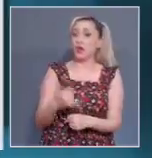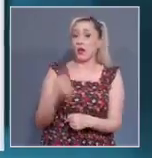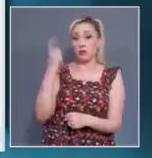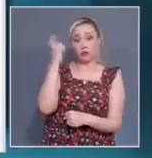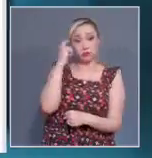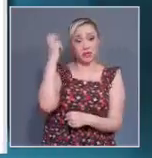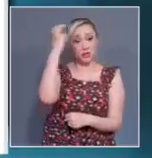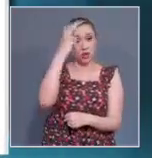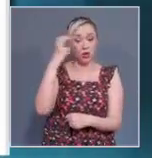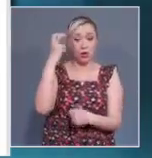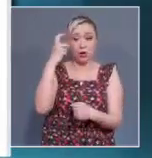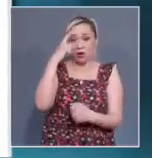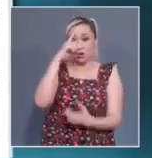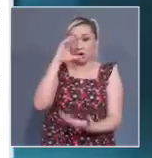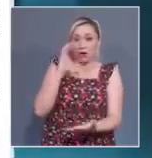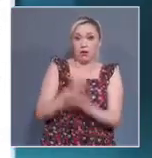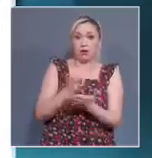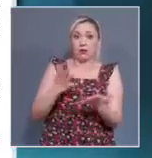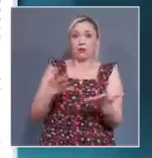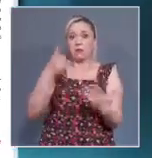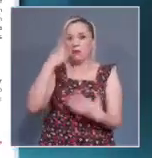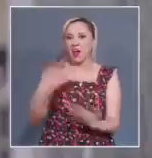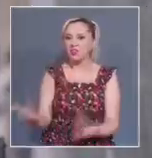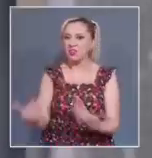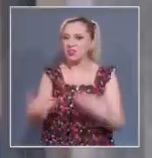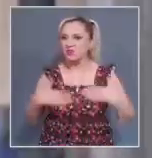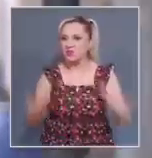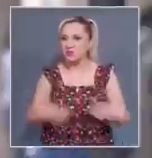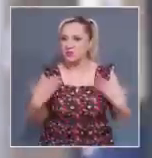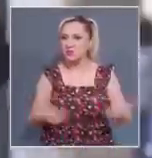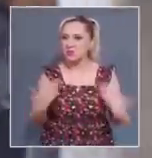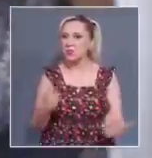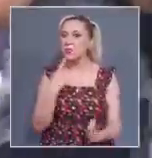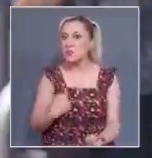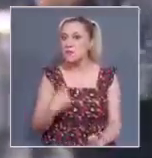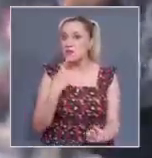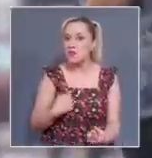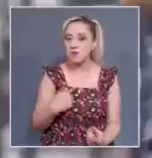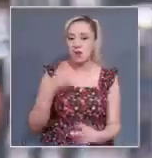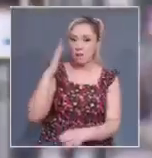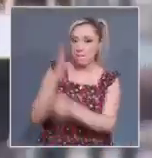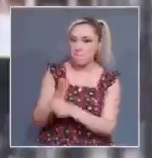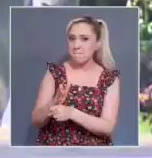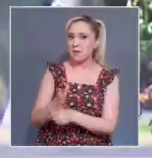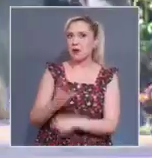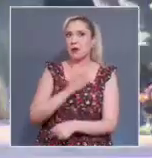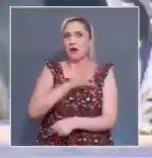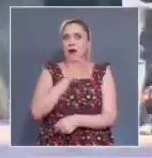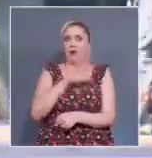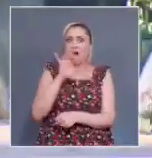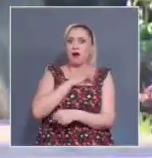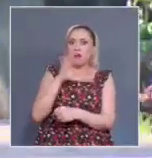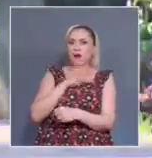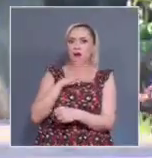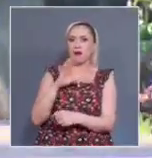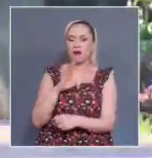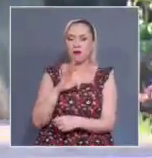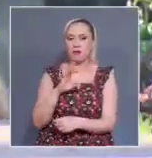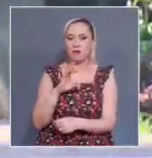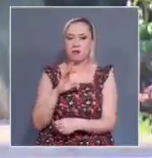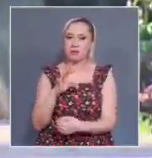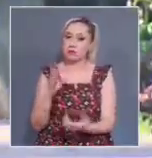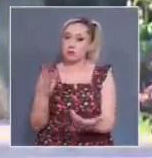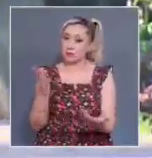obtener una confesión, información, castigar o intimidar a la víctima o a un tercero con otro fin.